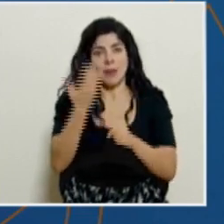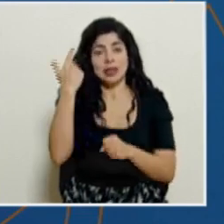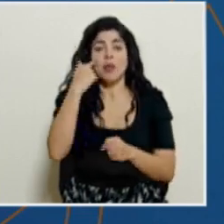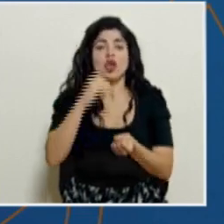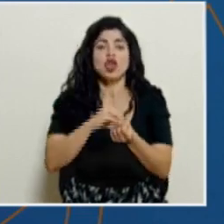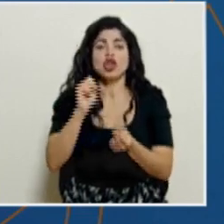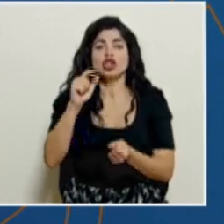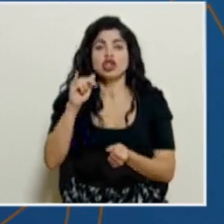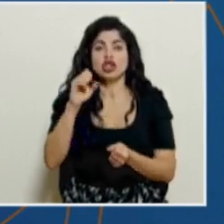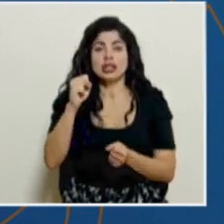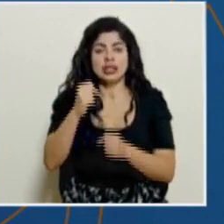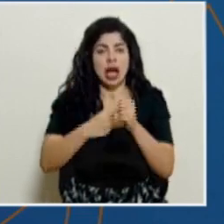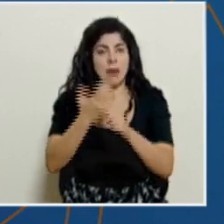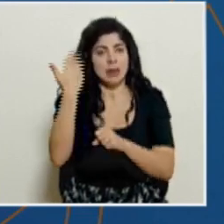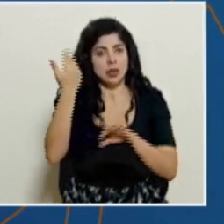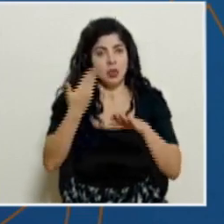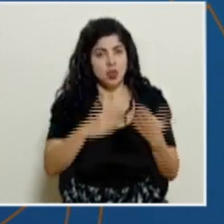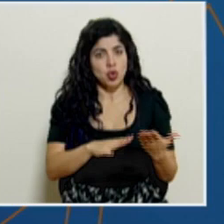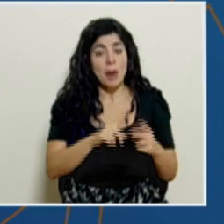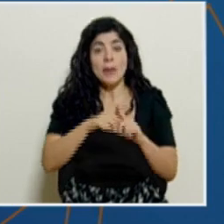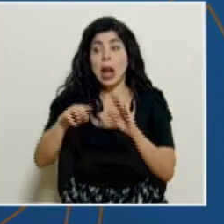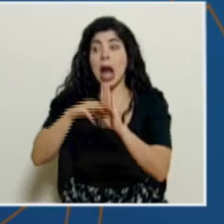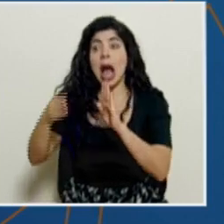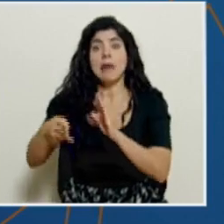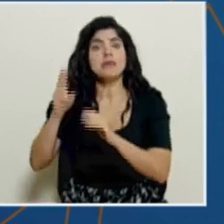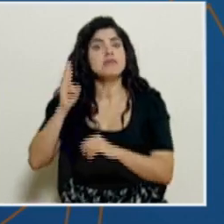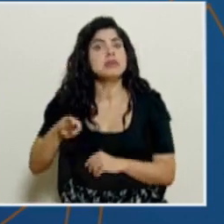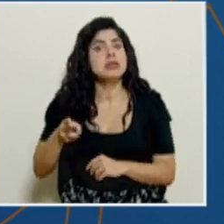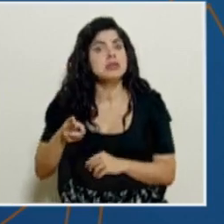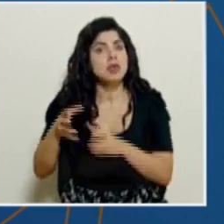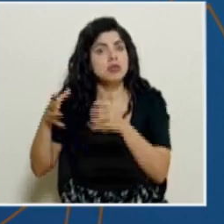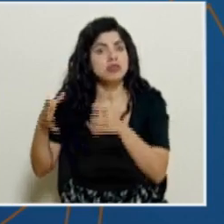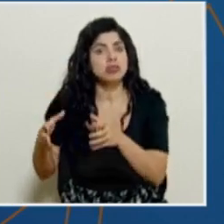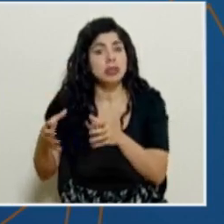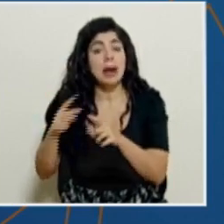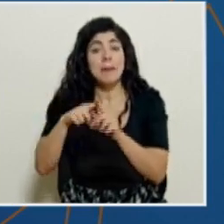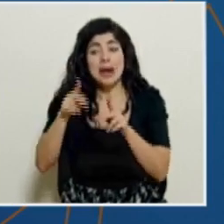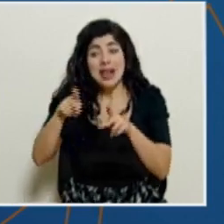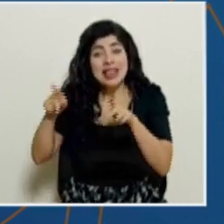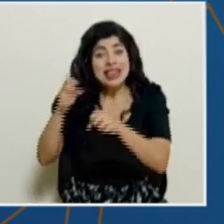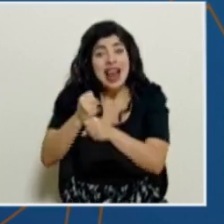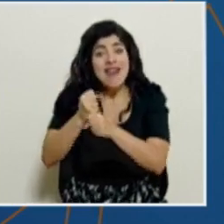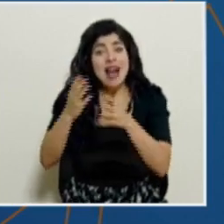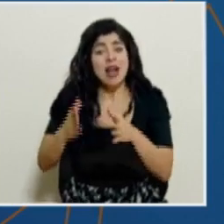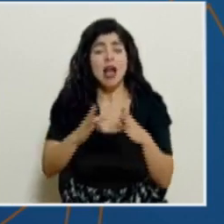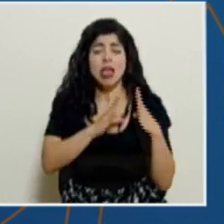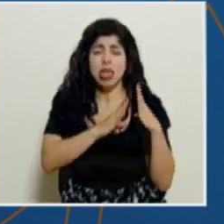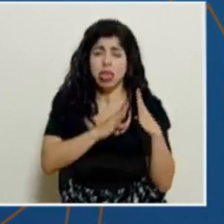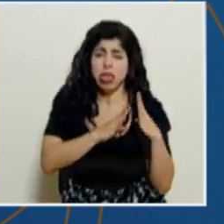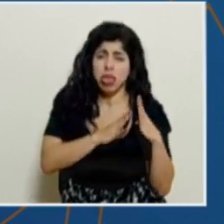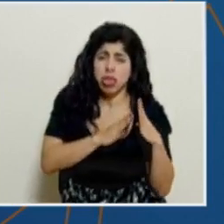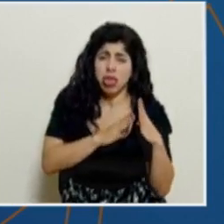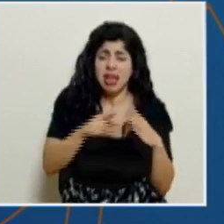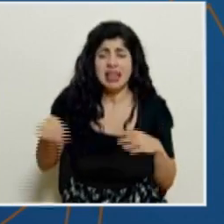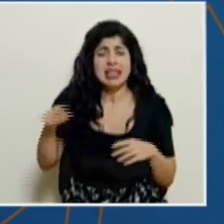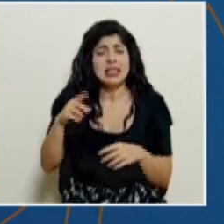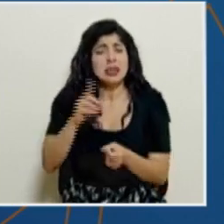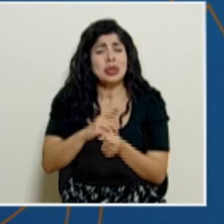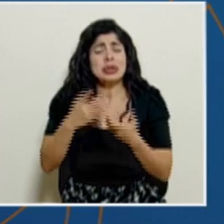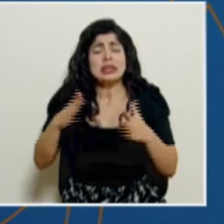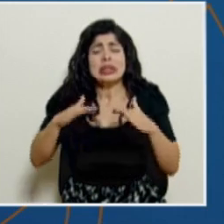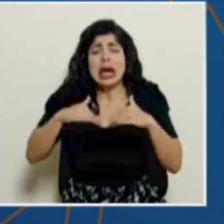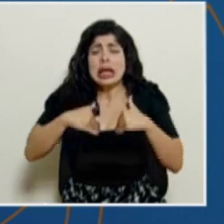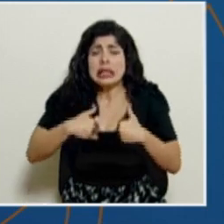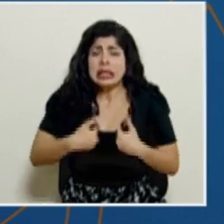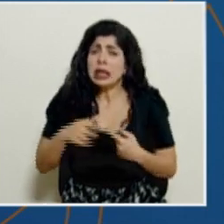así, estamos manteniendo la misma cantidad de camas. Pero el personal está recargado, el personal está cansado. Vamos